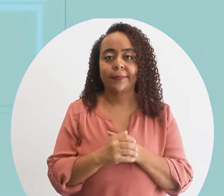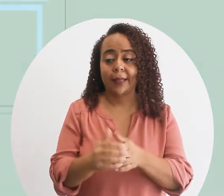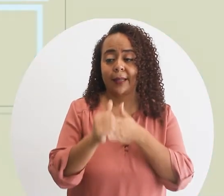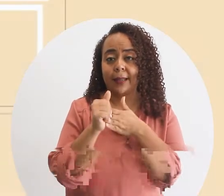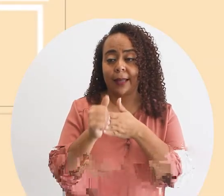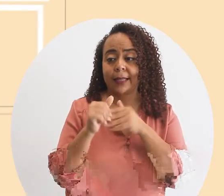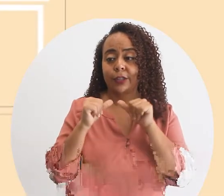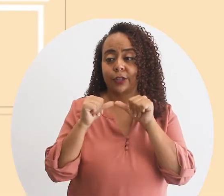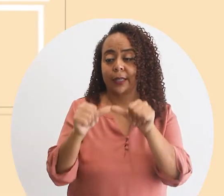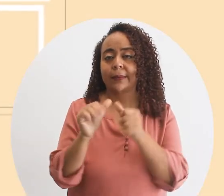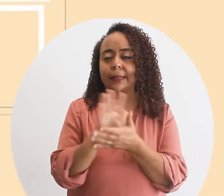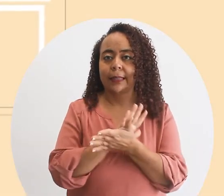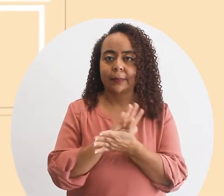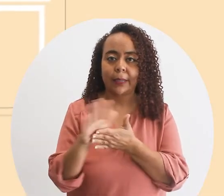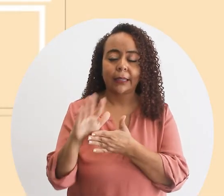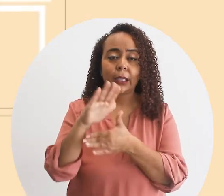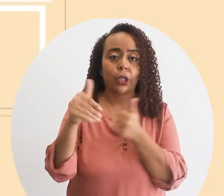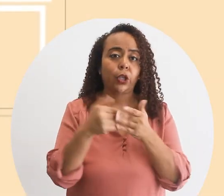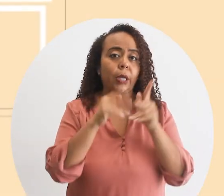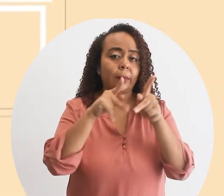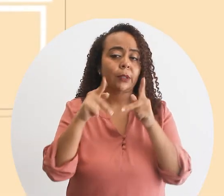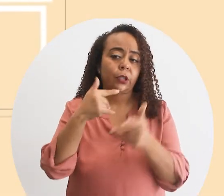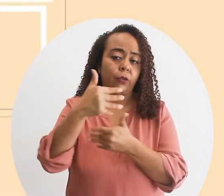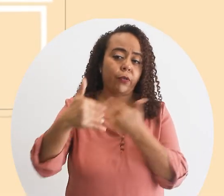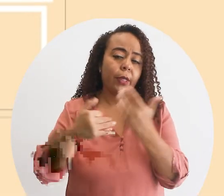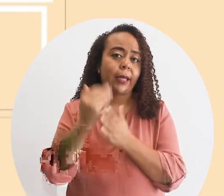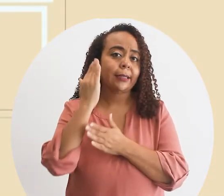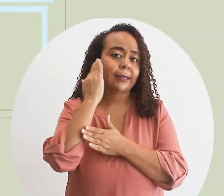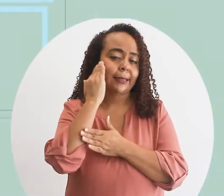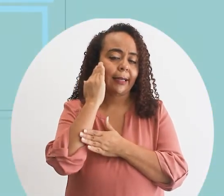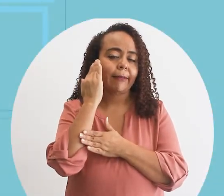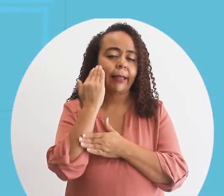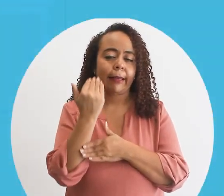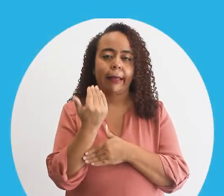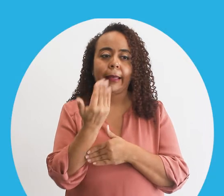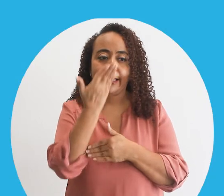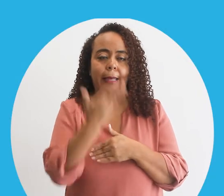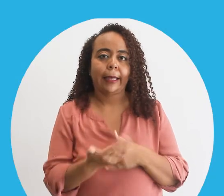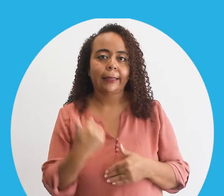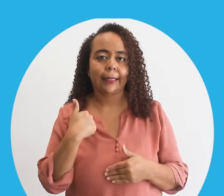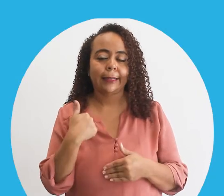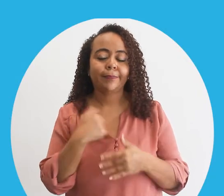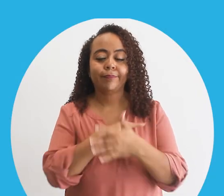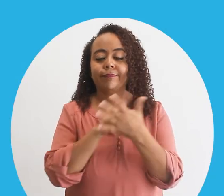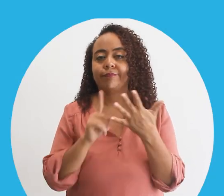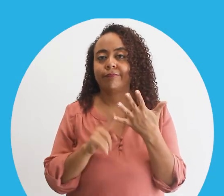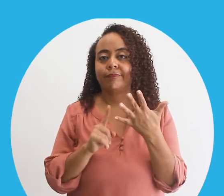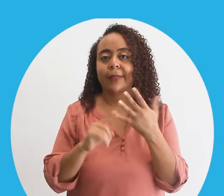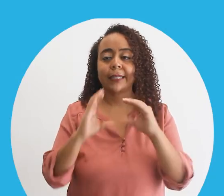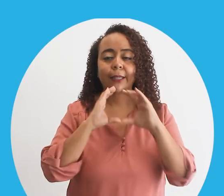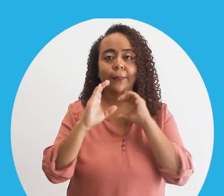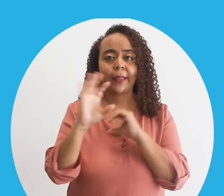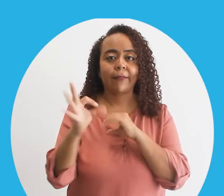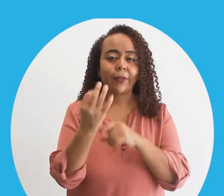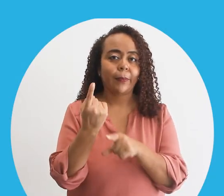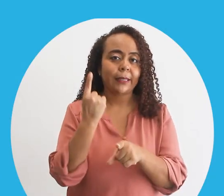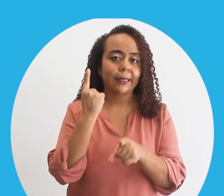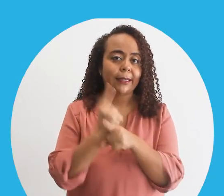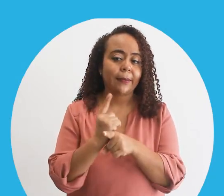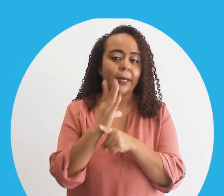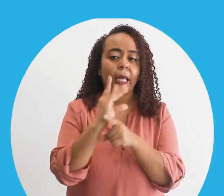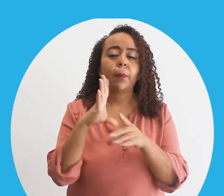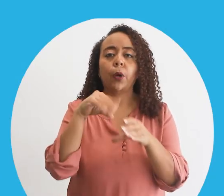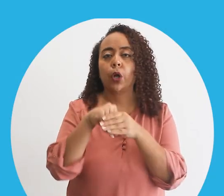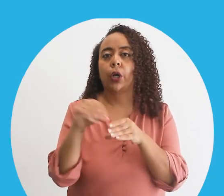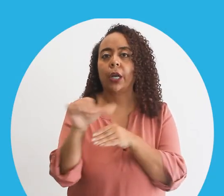la liderazgo sostenible es transparente todas las personas que la rodean saben qué esperar de ella práctica 5 se comunica manera